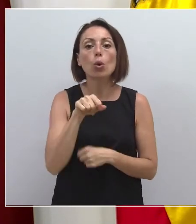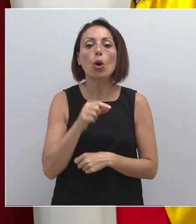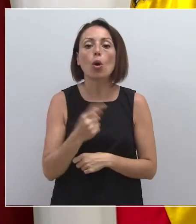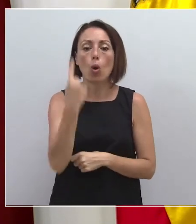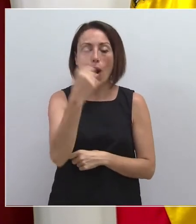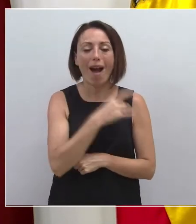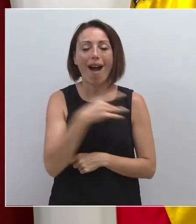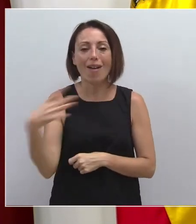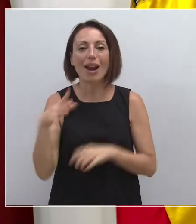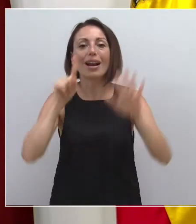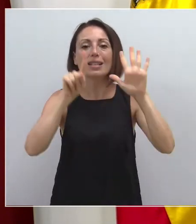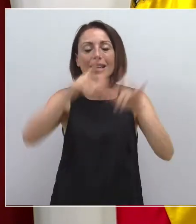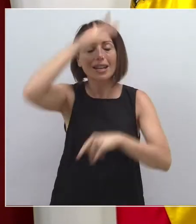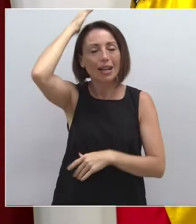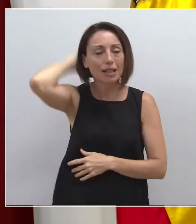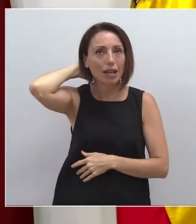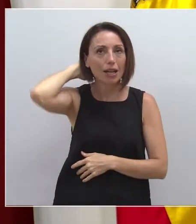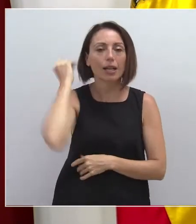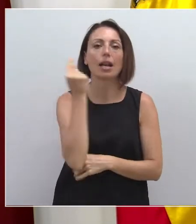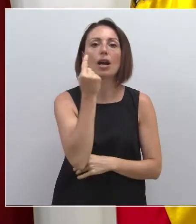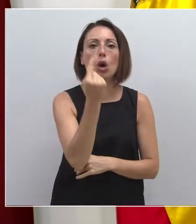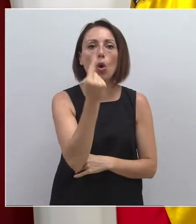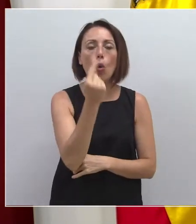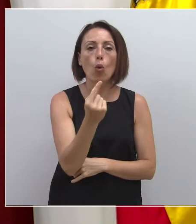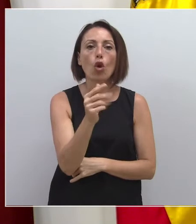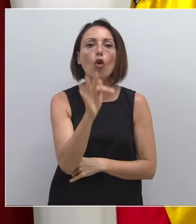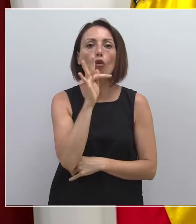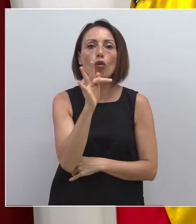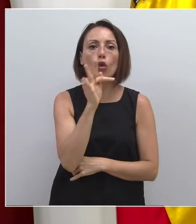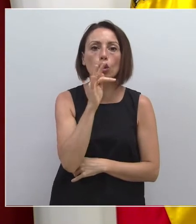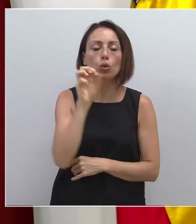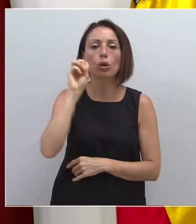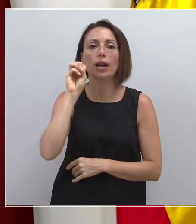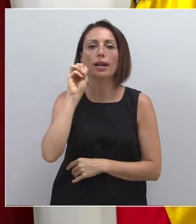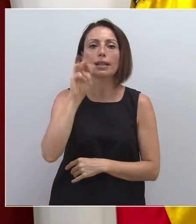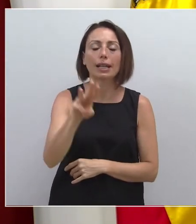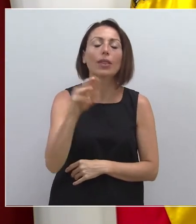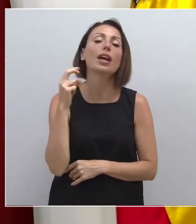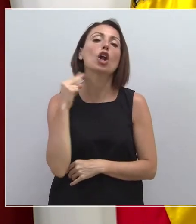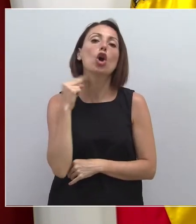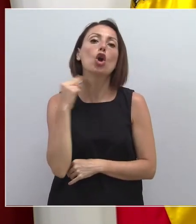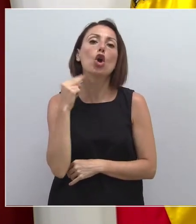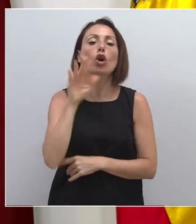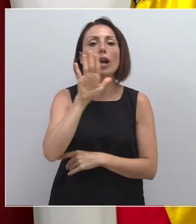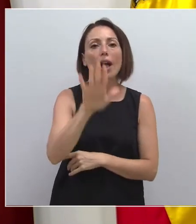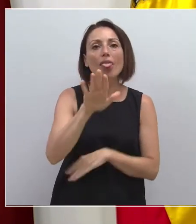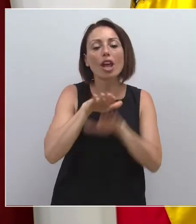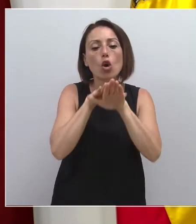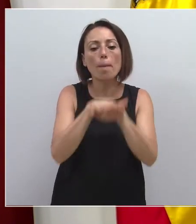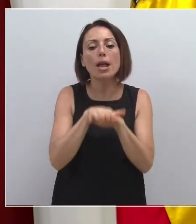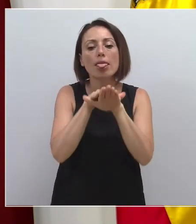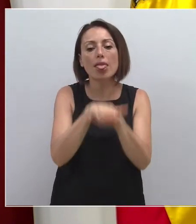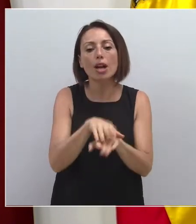seis a Cartagena, uno a Fortuna, trece a Lorca, cinco a Mazarrón,